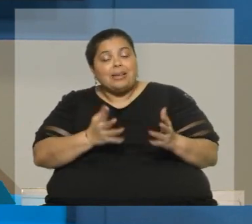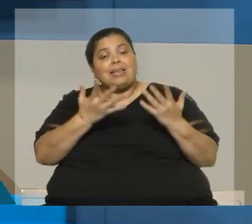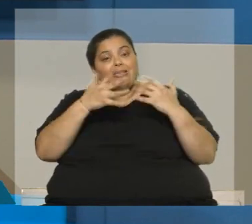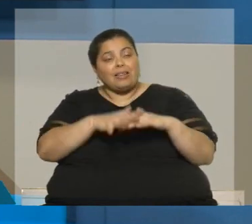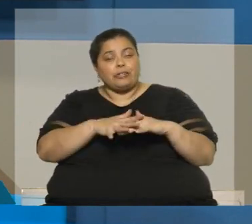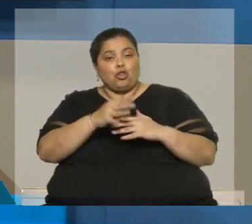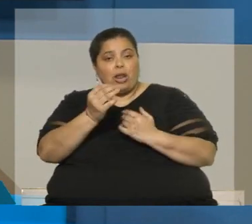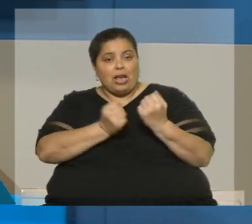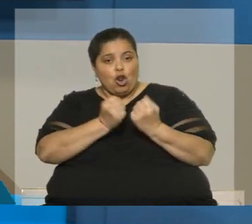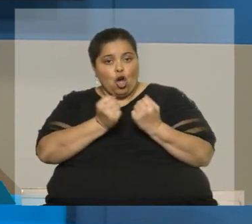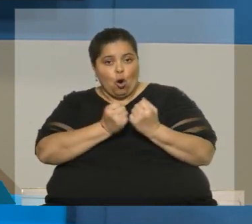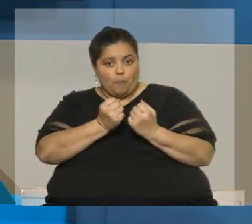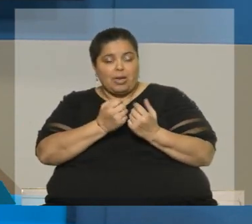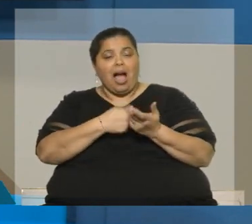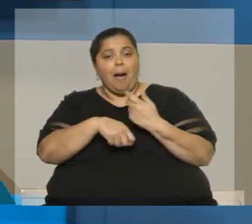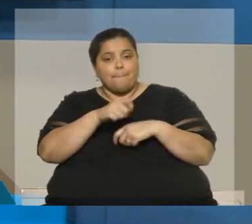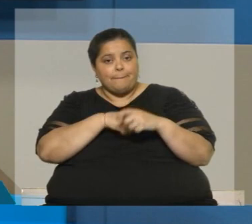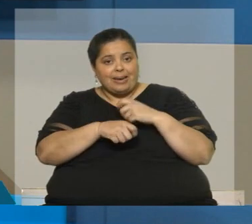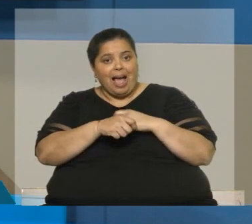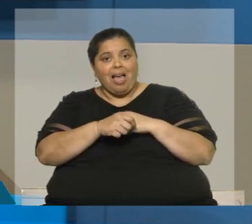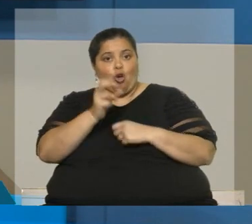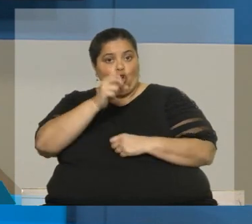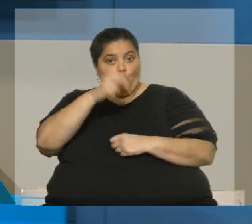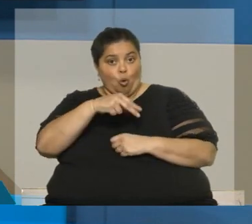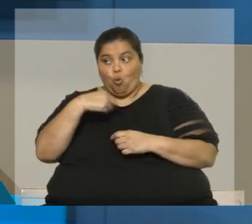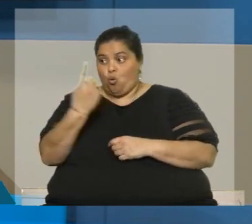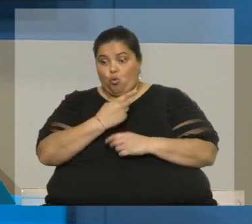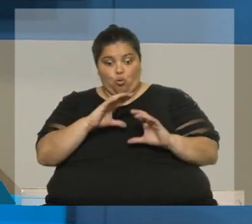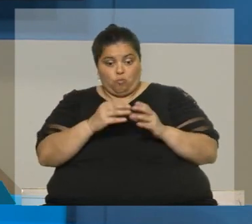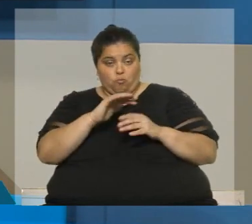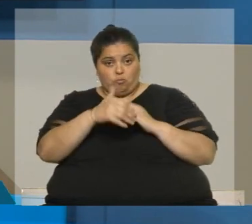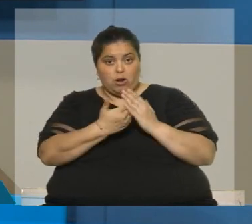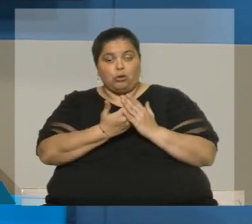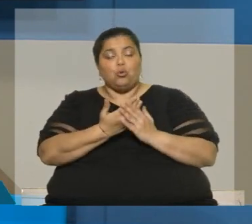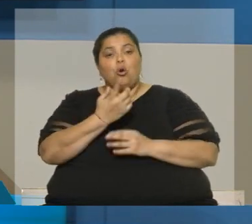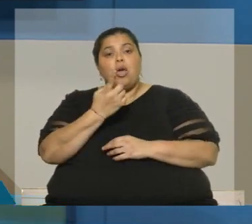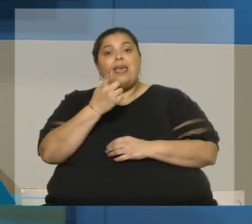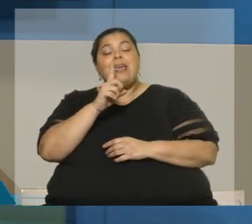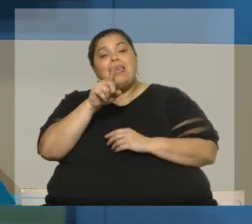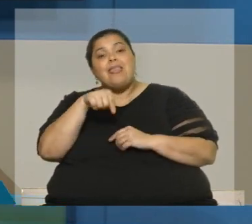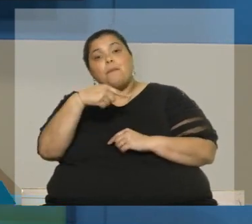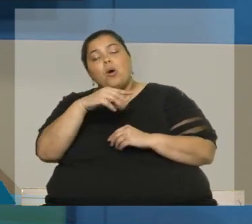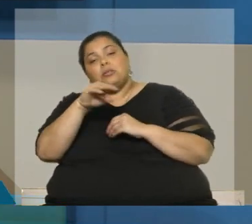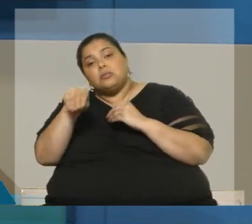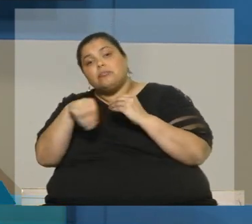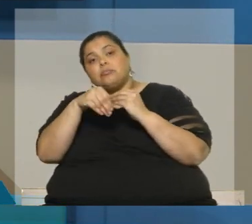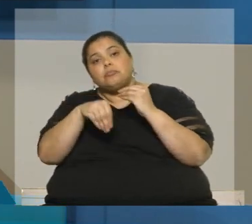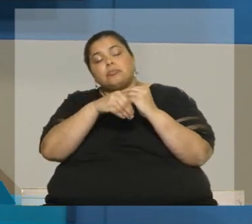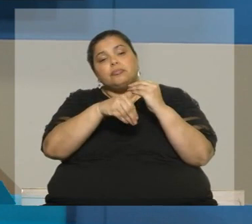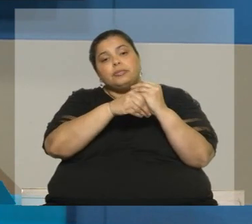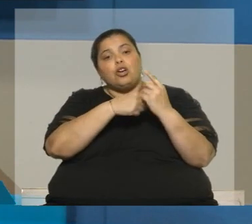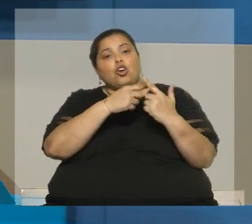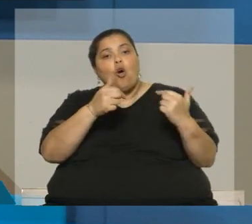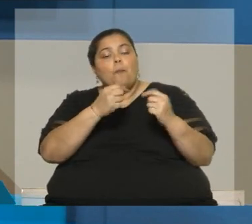económica, un mercado interior común y después ir incorporando cesiones de soberanía para alcanzar